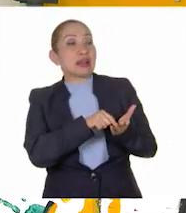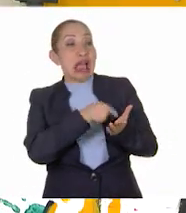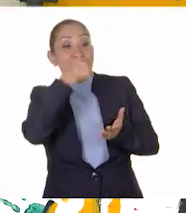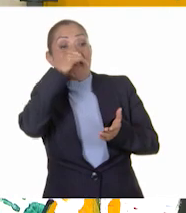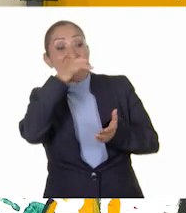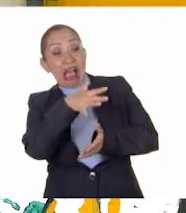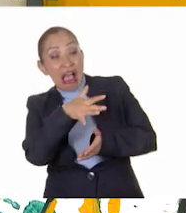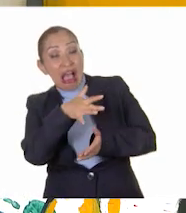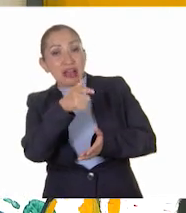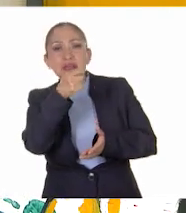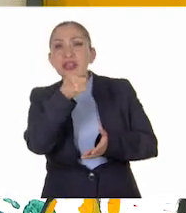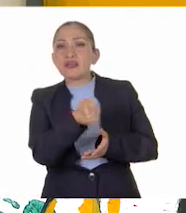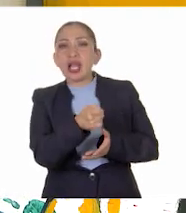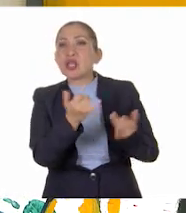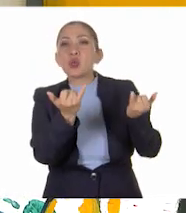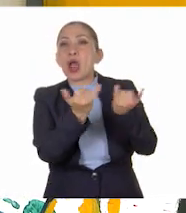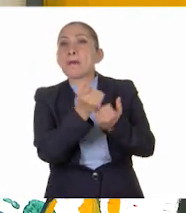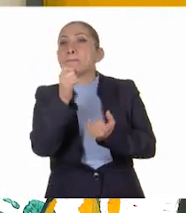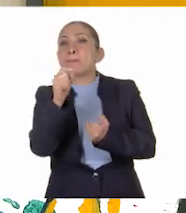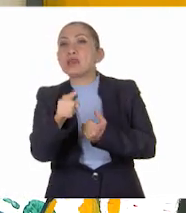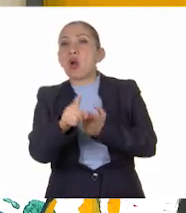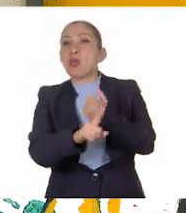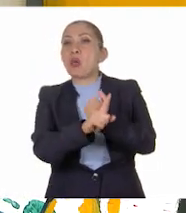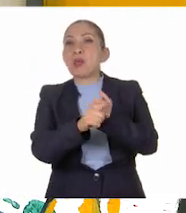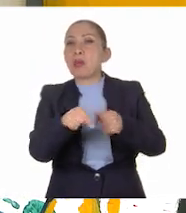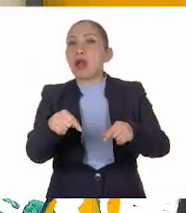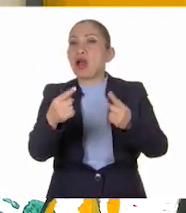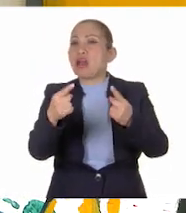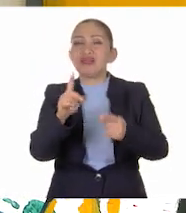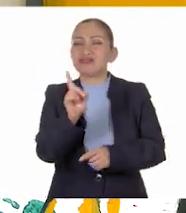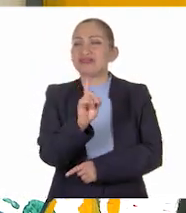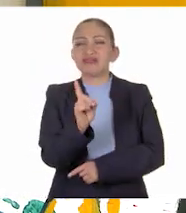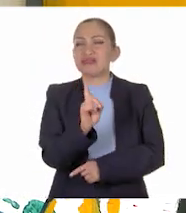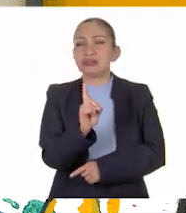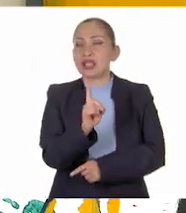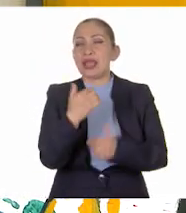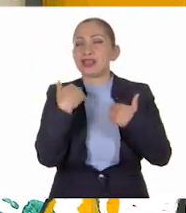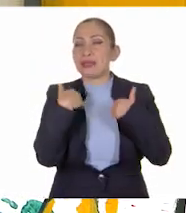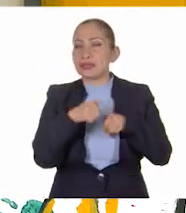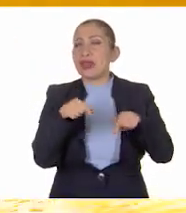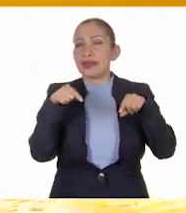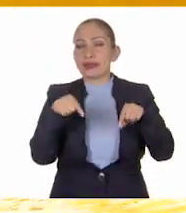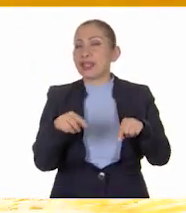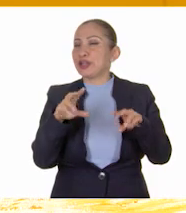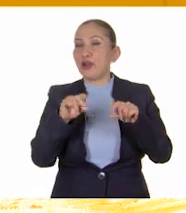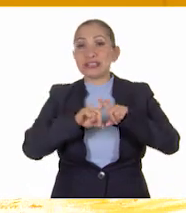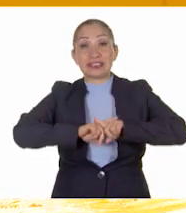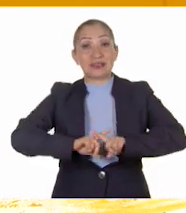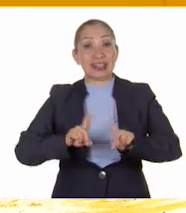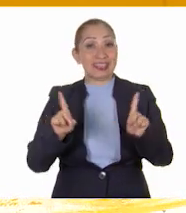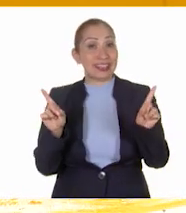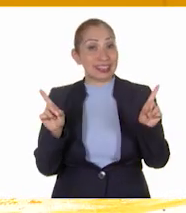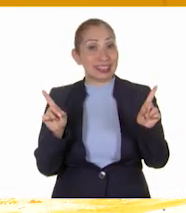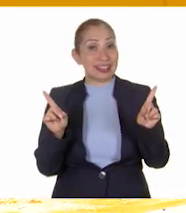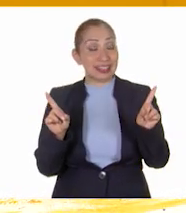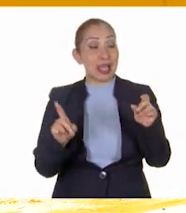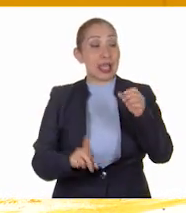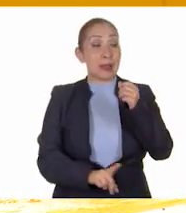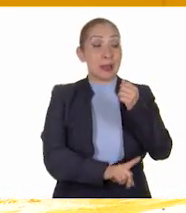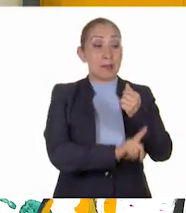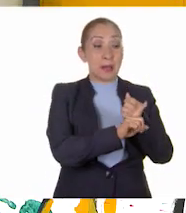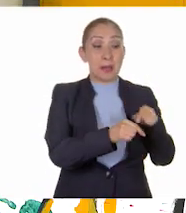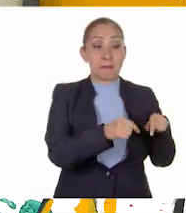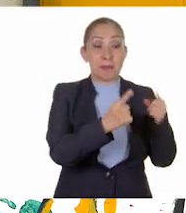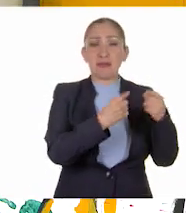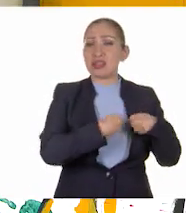violencia es lo mismo que conflicto y ya hemos entendido aquí que no es así, que los conflictos